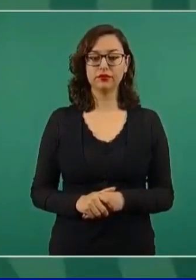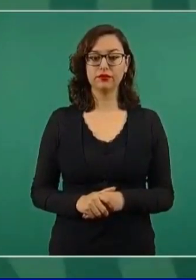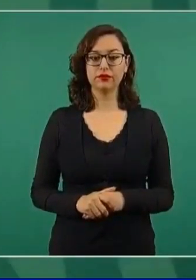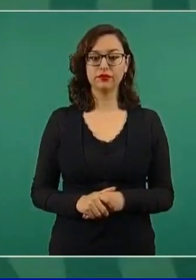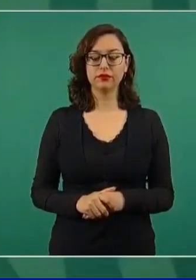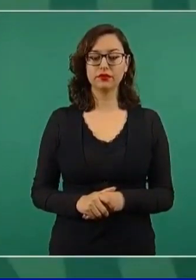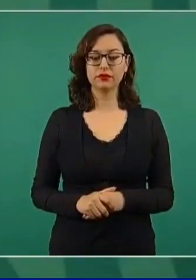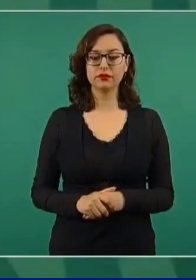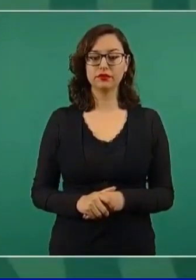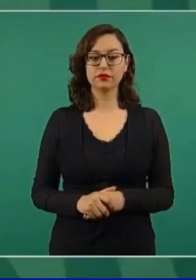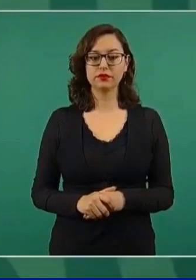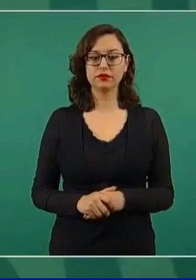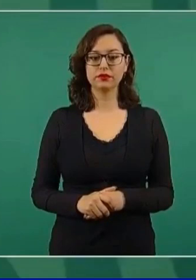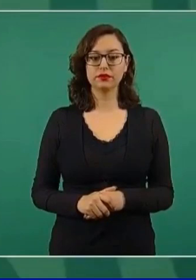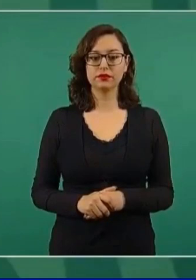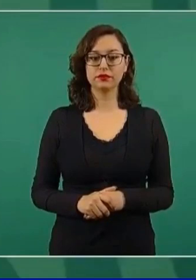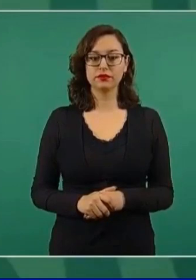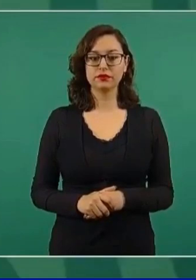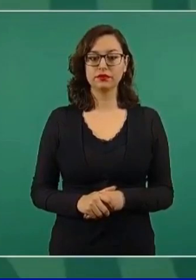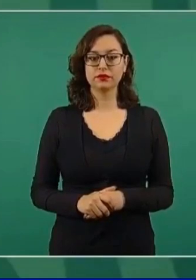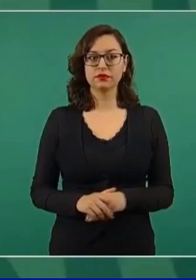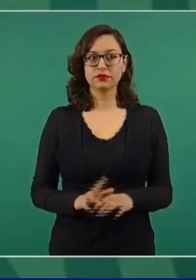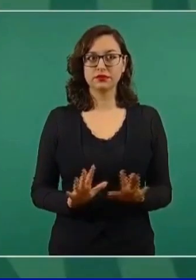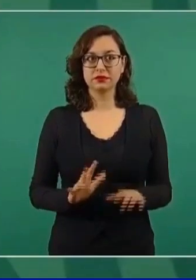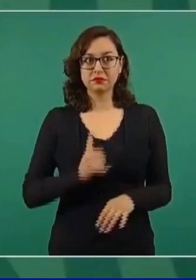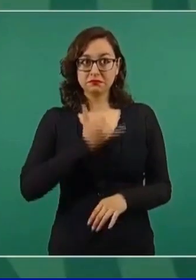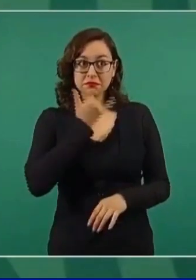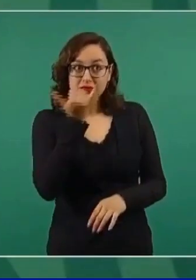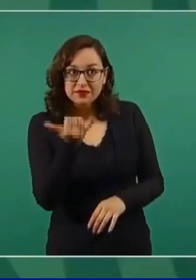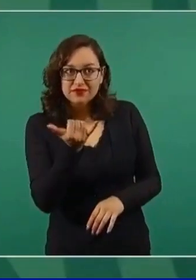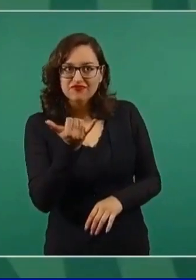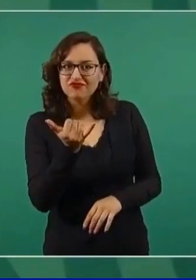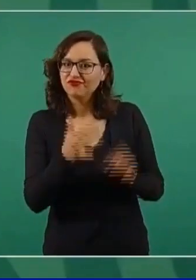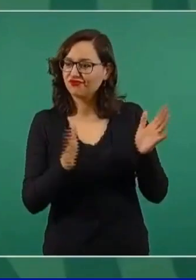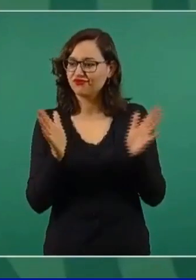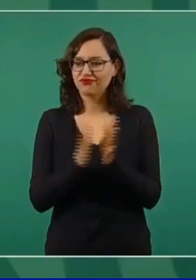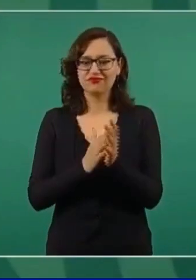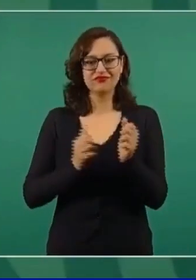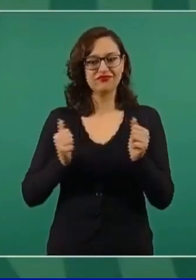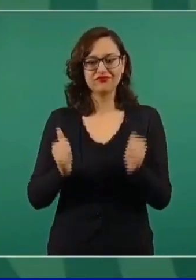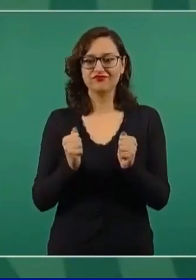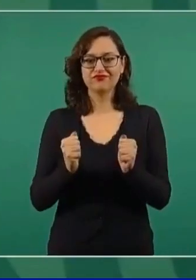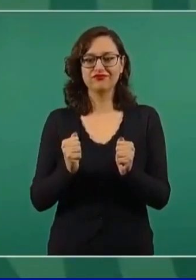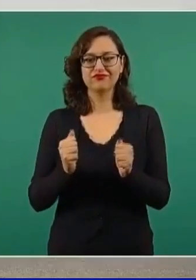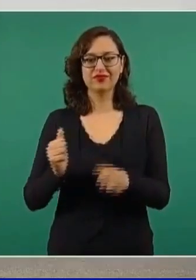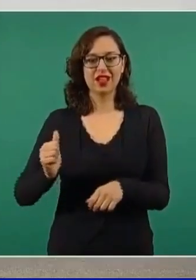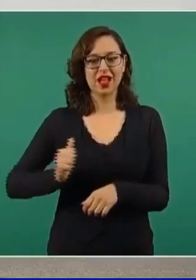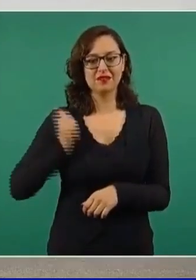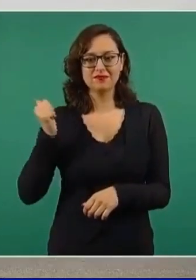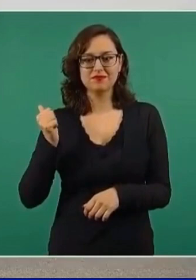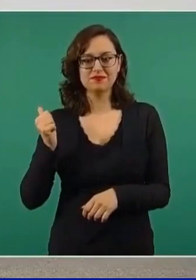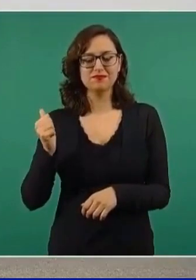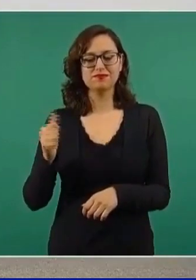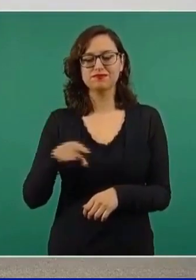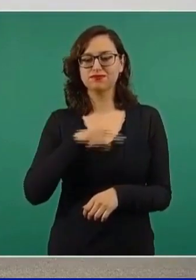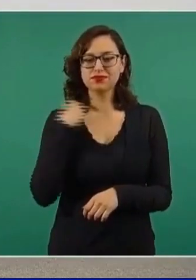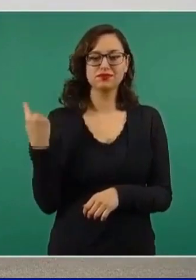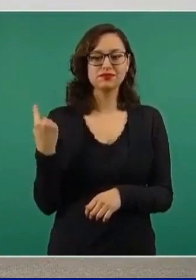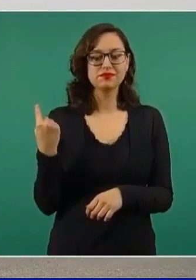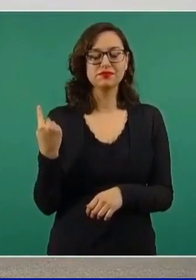la ensartas, pierdes, y si no la ensartas, perdiste.